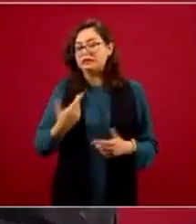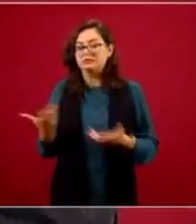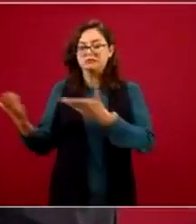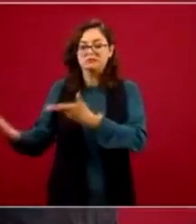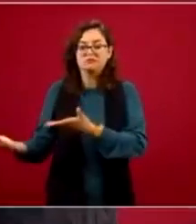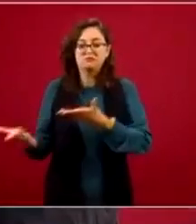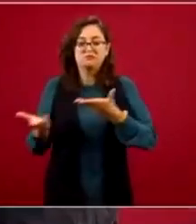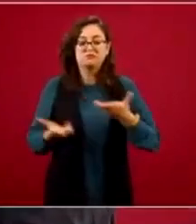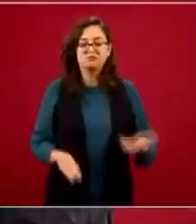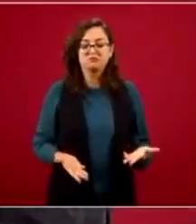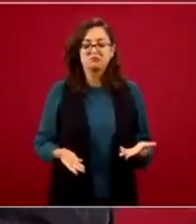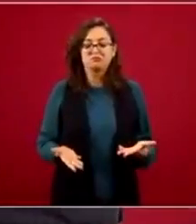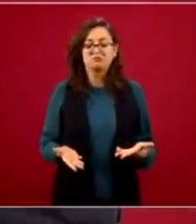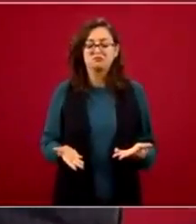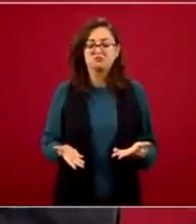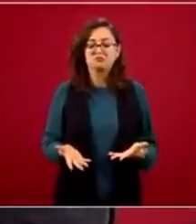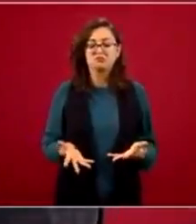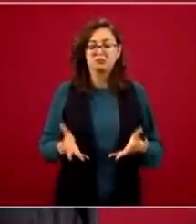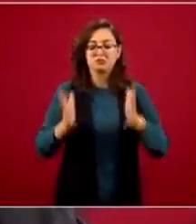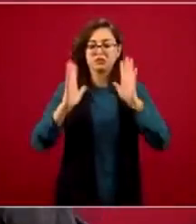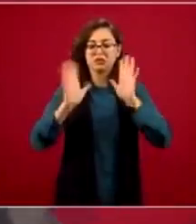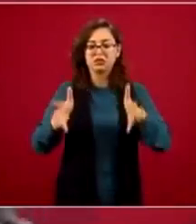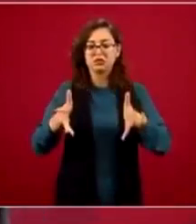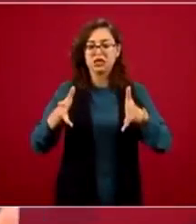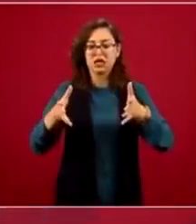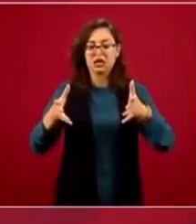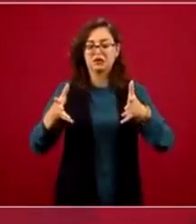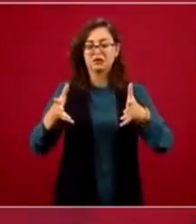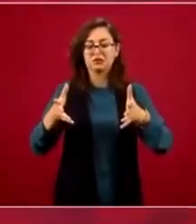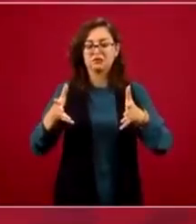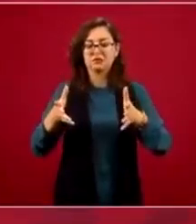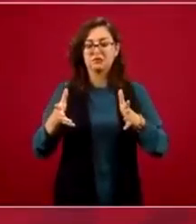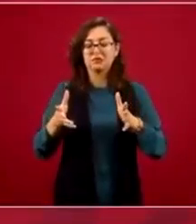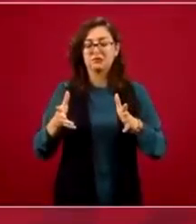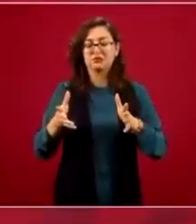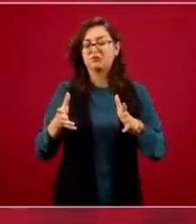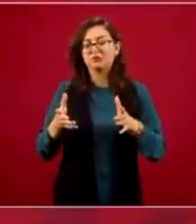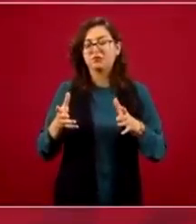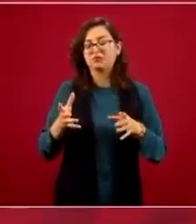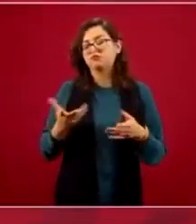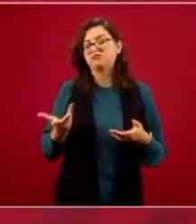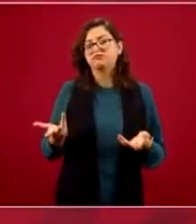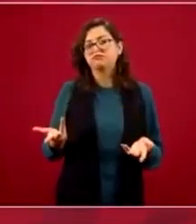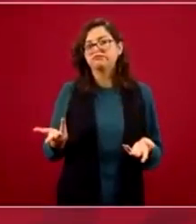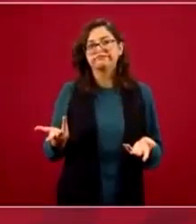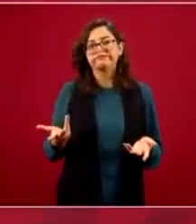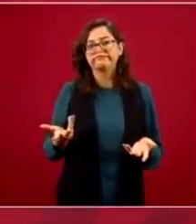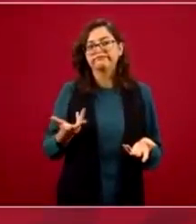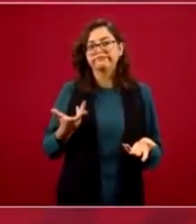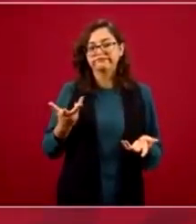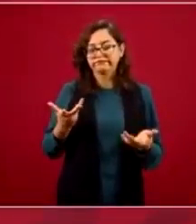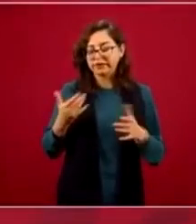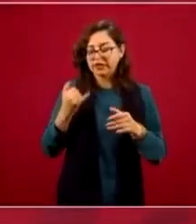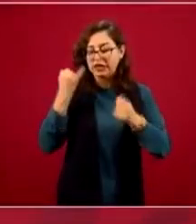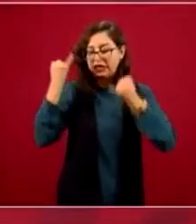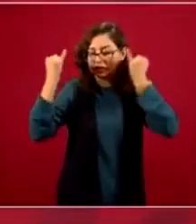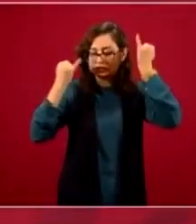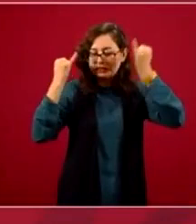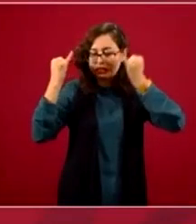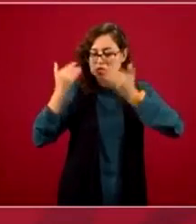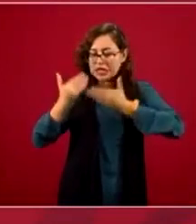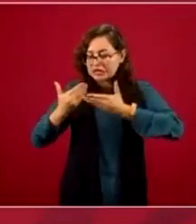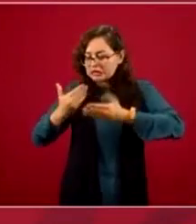con ideas analizadas,